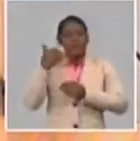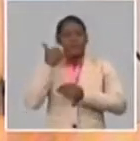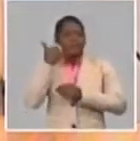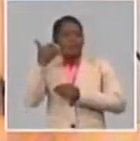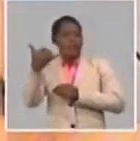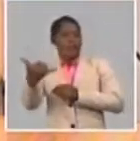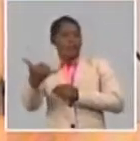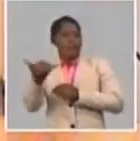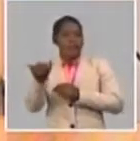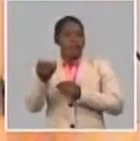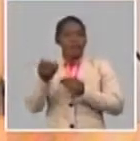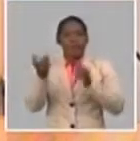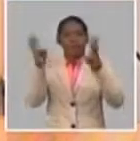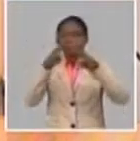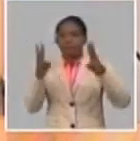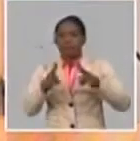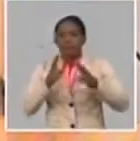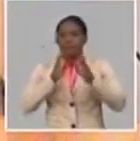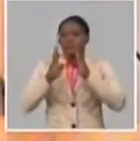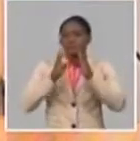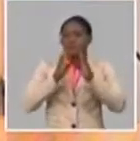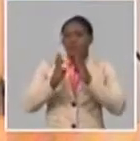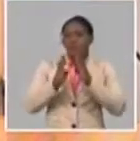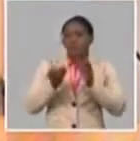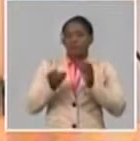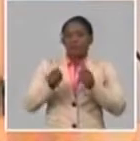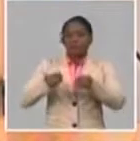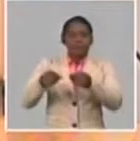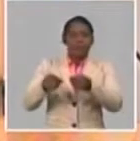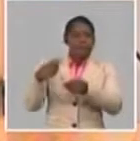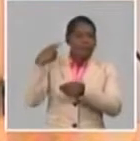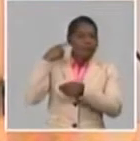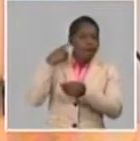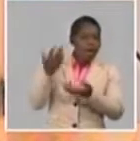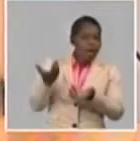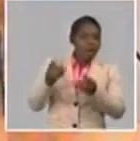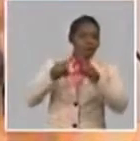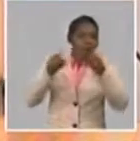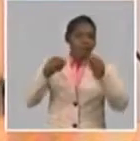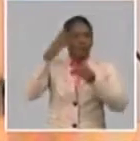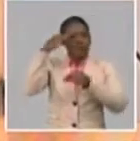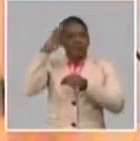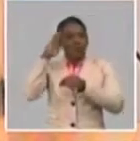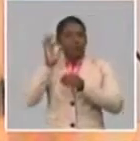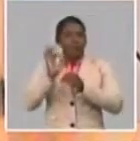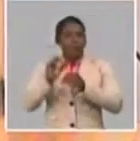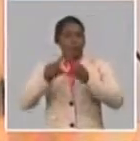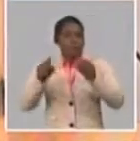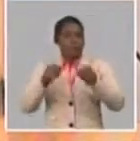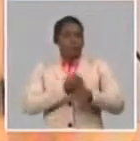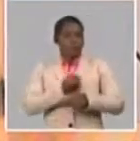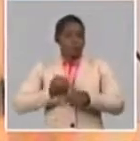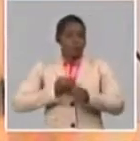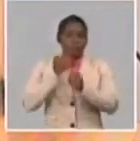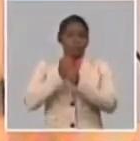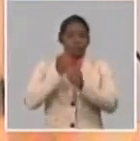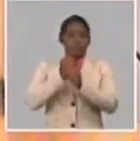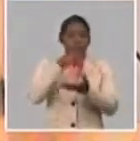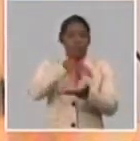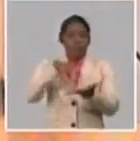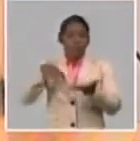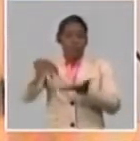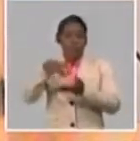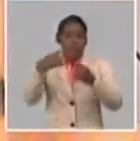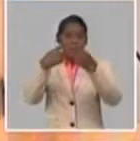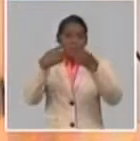los grupos de WhatsApp, la orientación por la radio. Cuba tiene una cultura de radio muy grande, gracias a todo el esfuerzo que ha hecho el país, están las radios municipales, en todas las